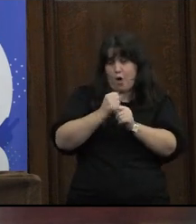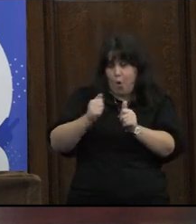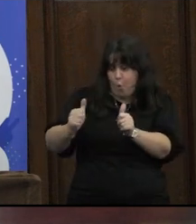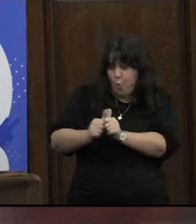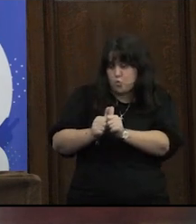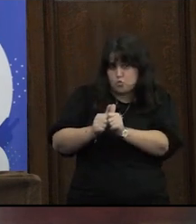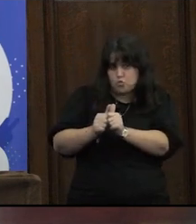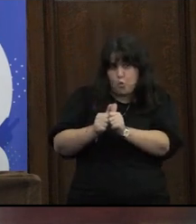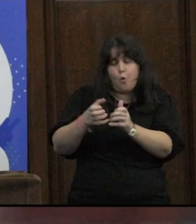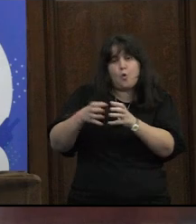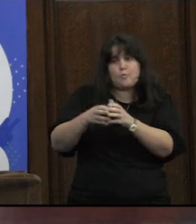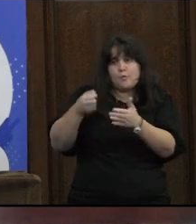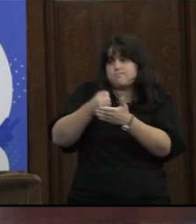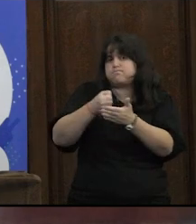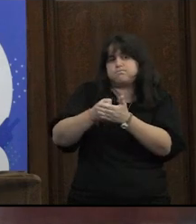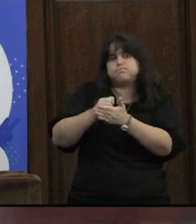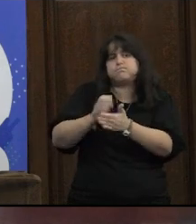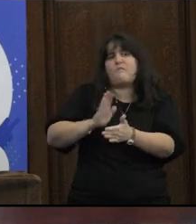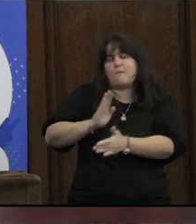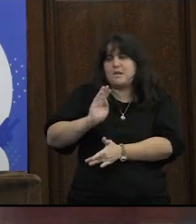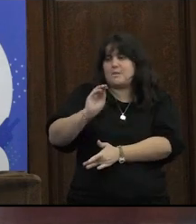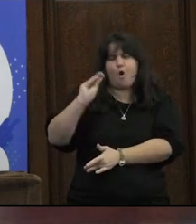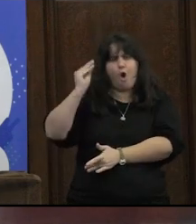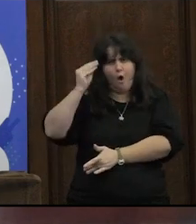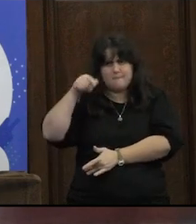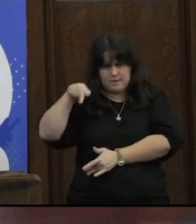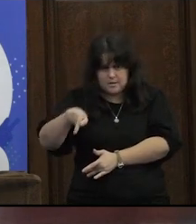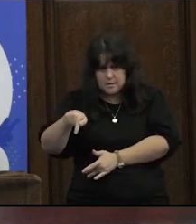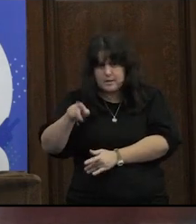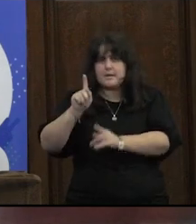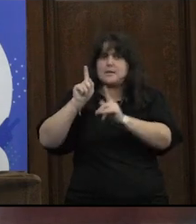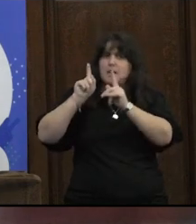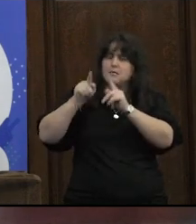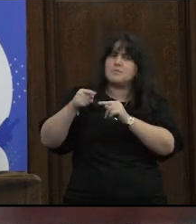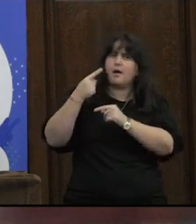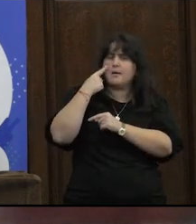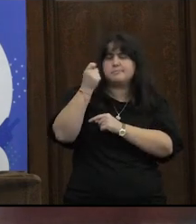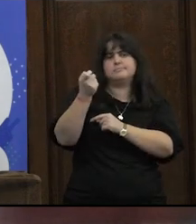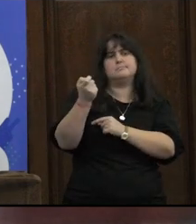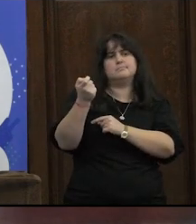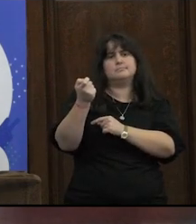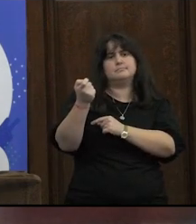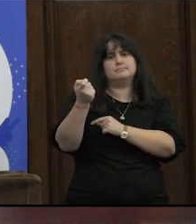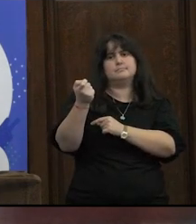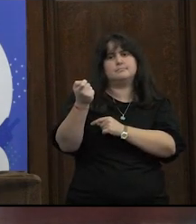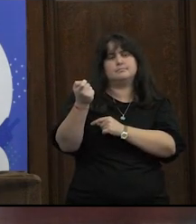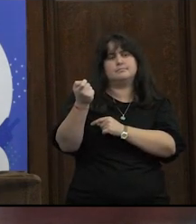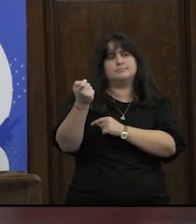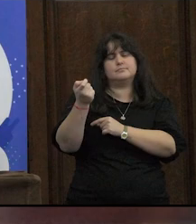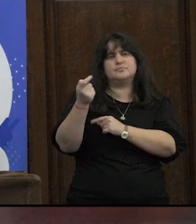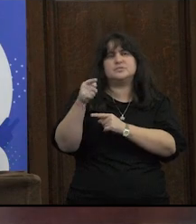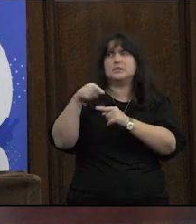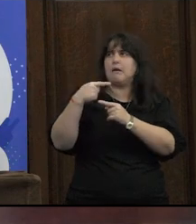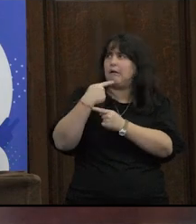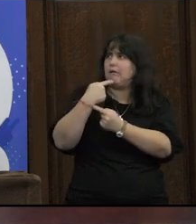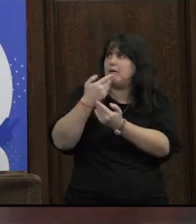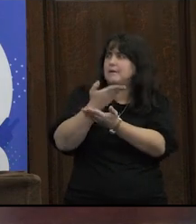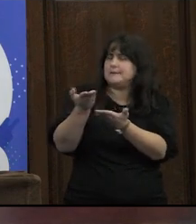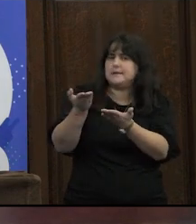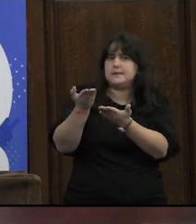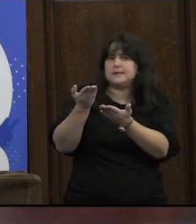activistas feministas muy muy jóvenes que también encuentran que este se les